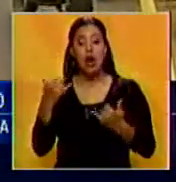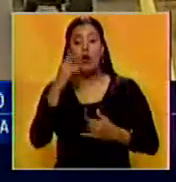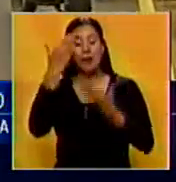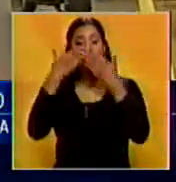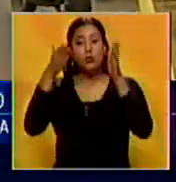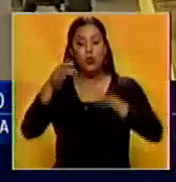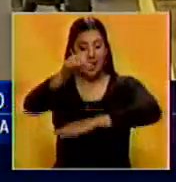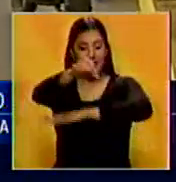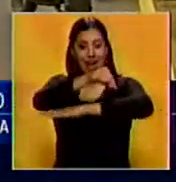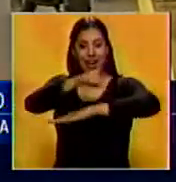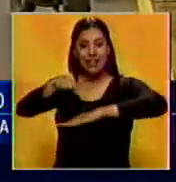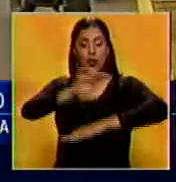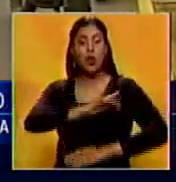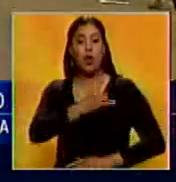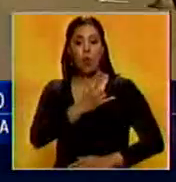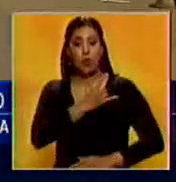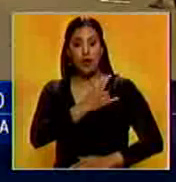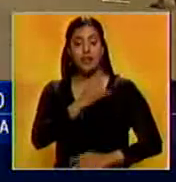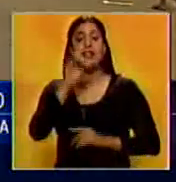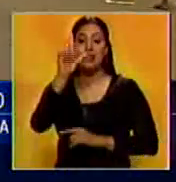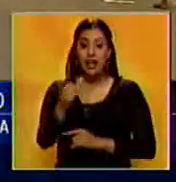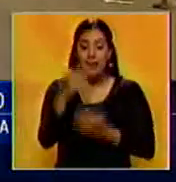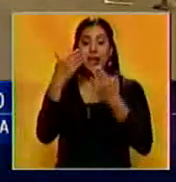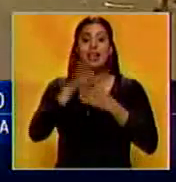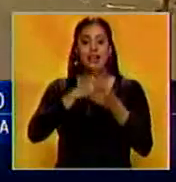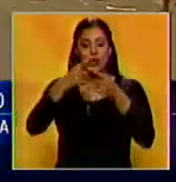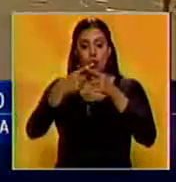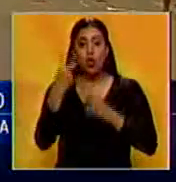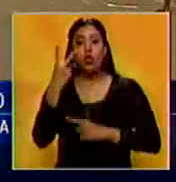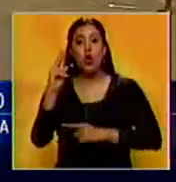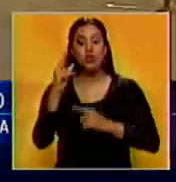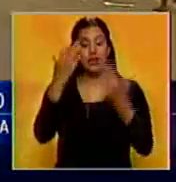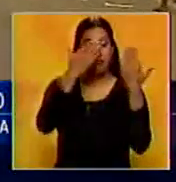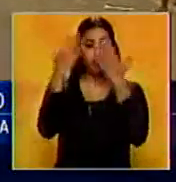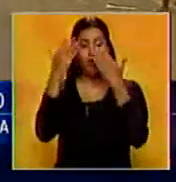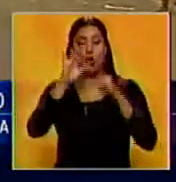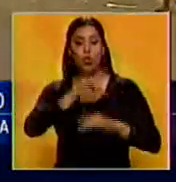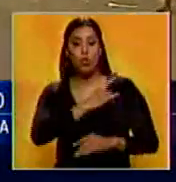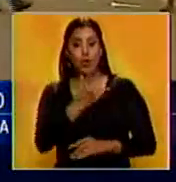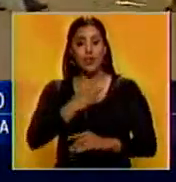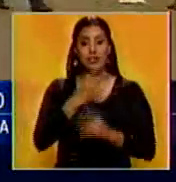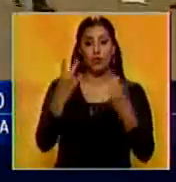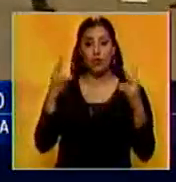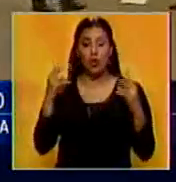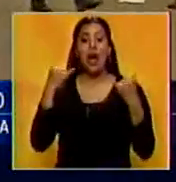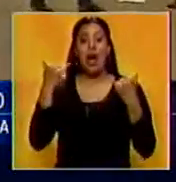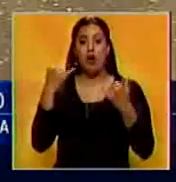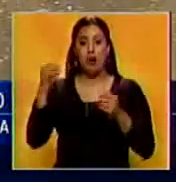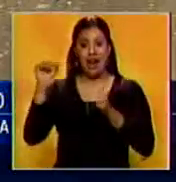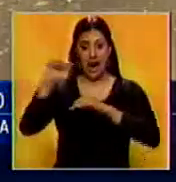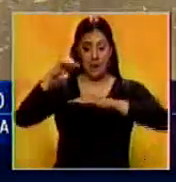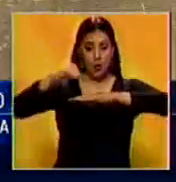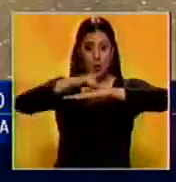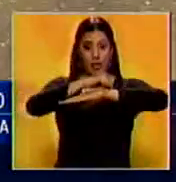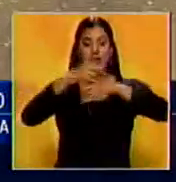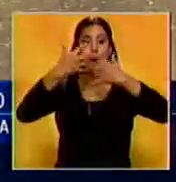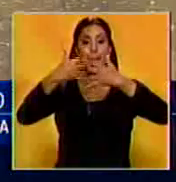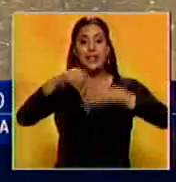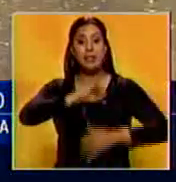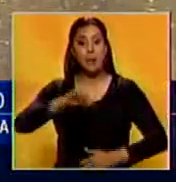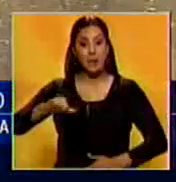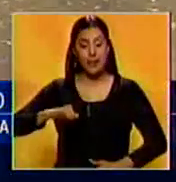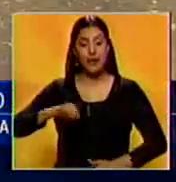de arquitectura de la Universidad Rafael Urdaneta y también cursaba contaduría en Urbe. La camioneta que transportaba medicamentos y que pertenecía a una empresa